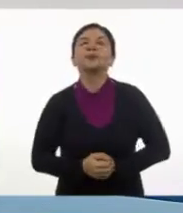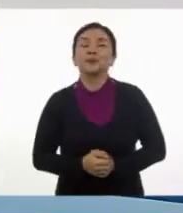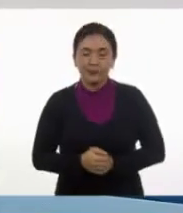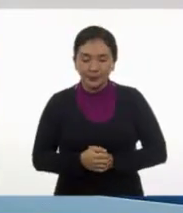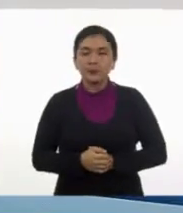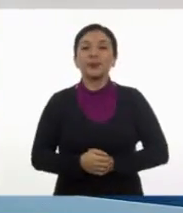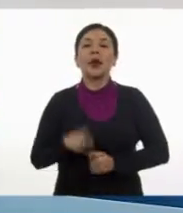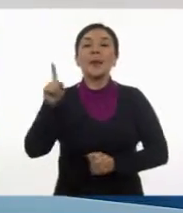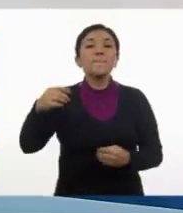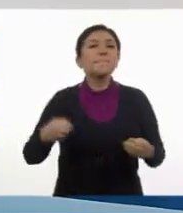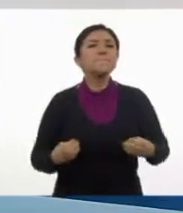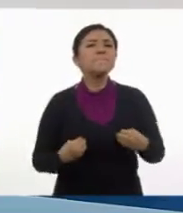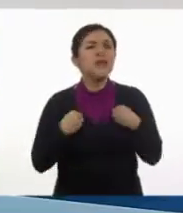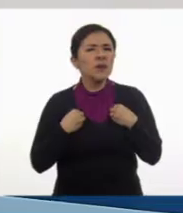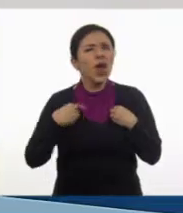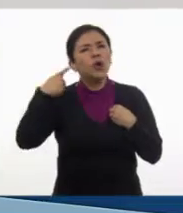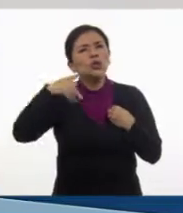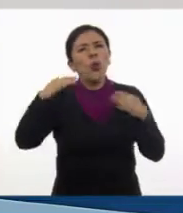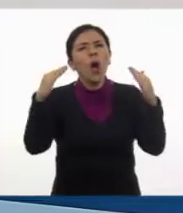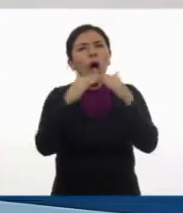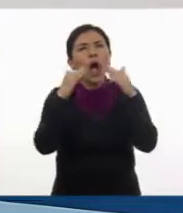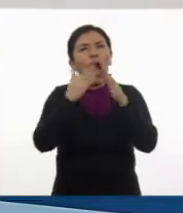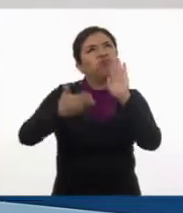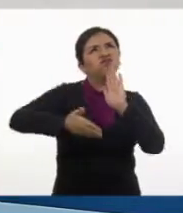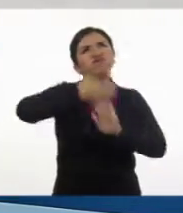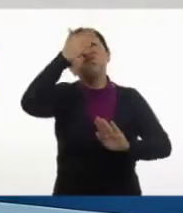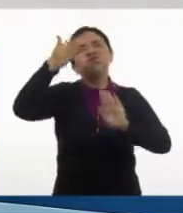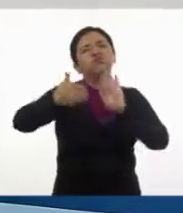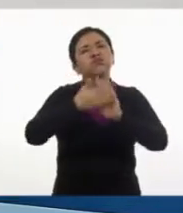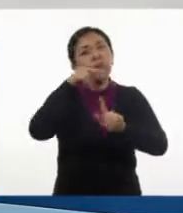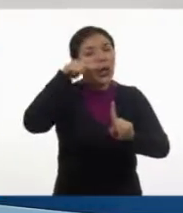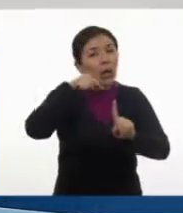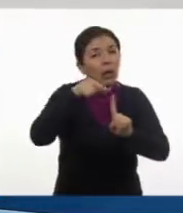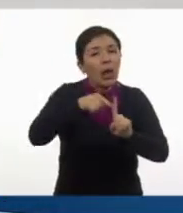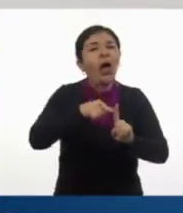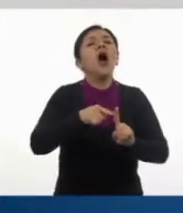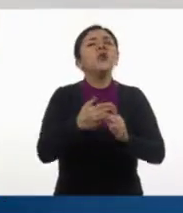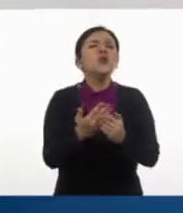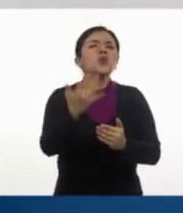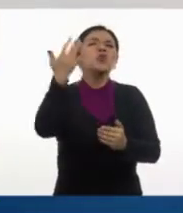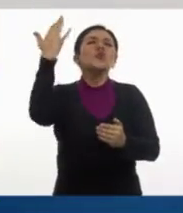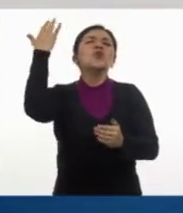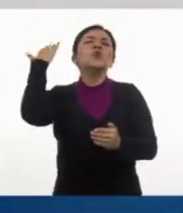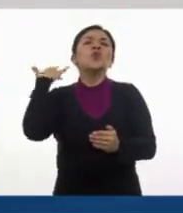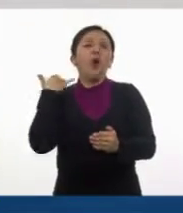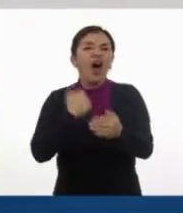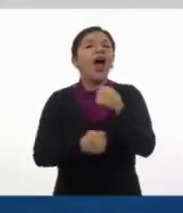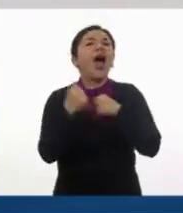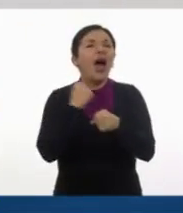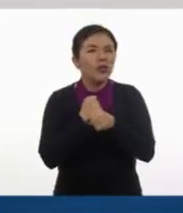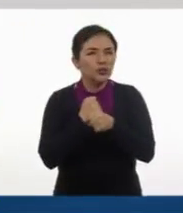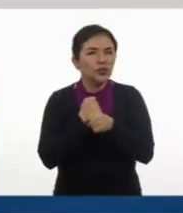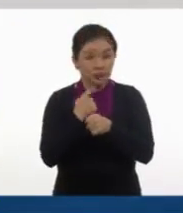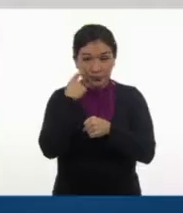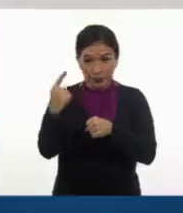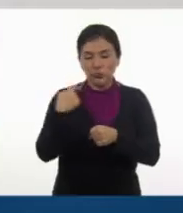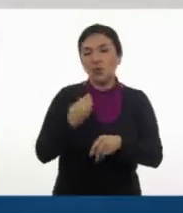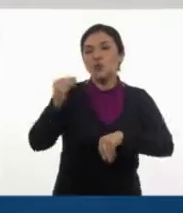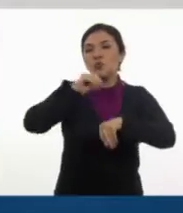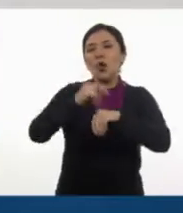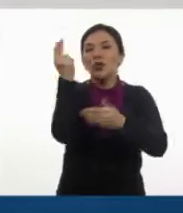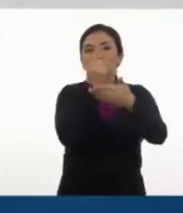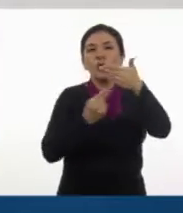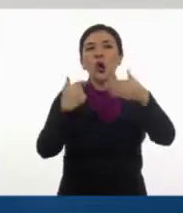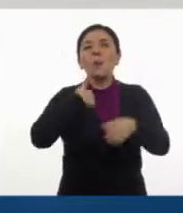Y vive en una casa que se construyó... A ver, vamos a poner aquí a mi abuelito.